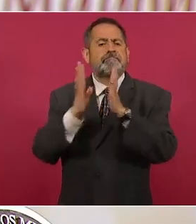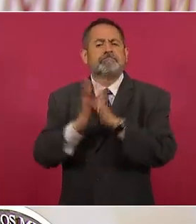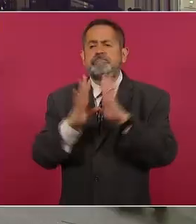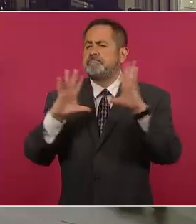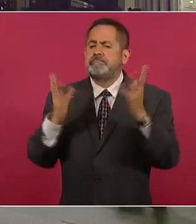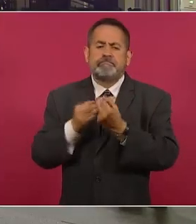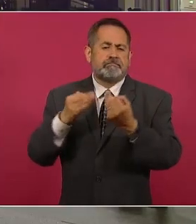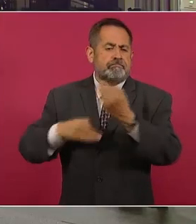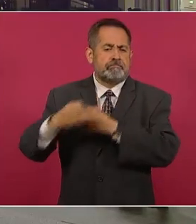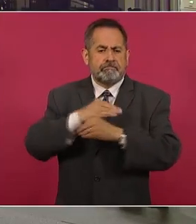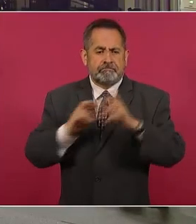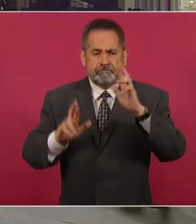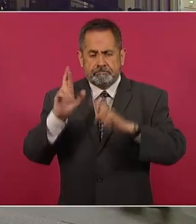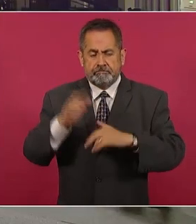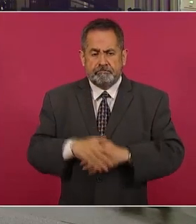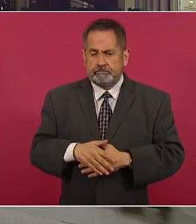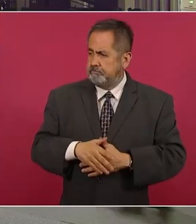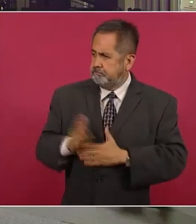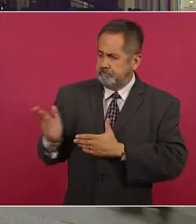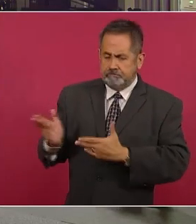ciudadanos. Gracias.